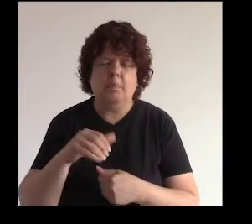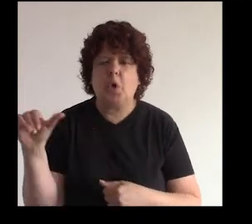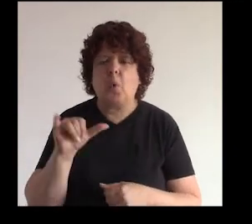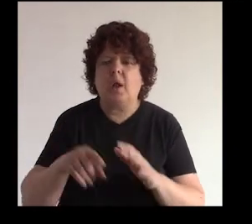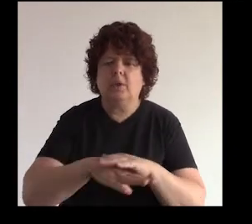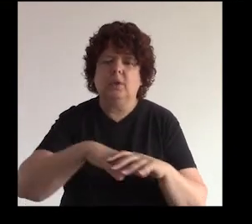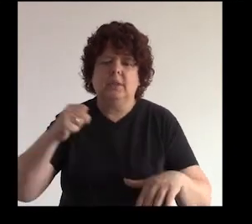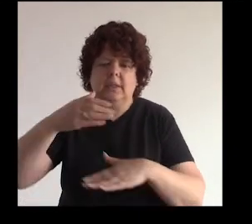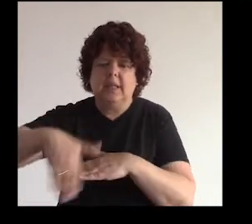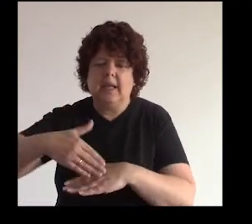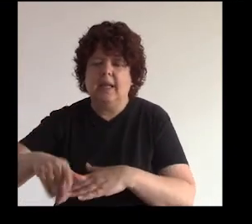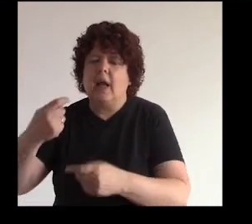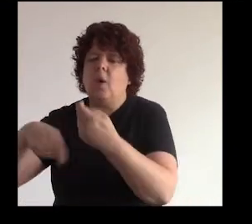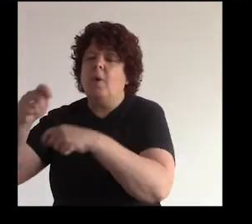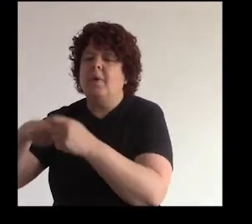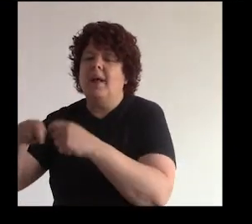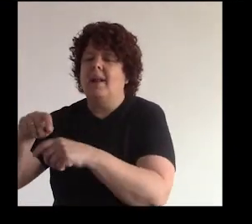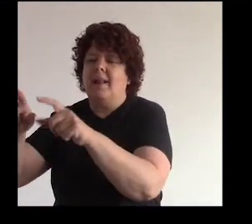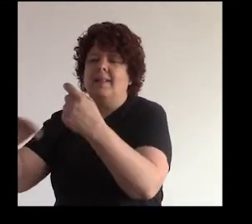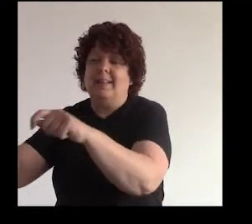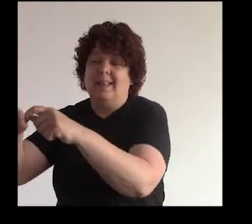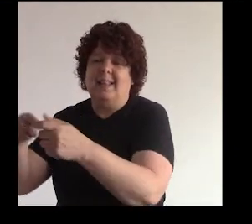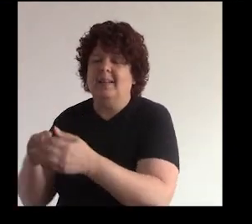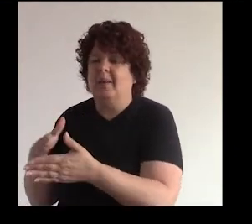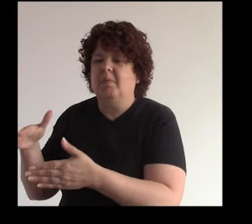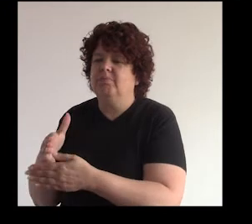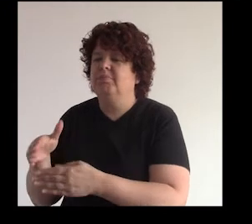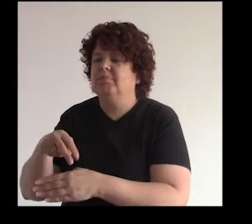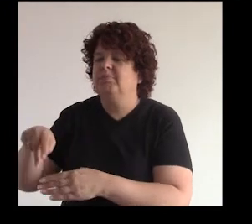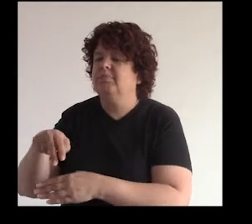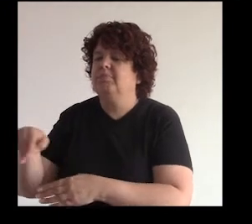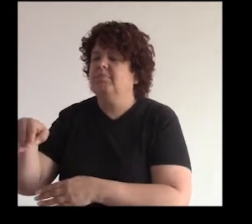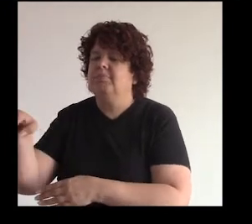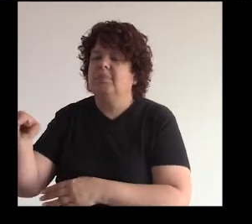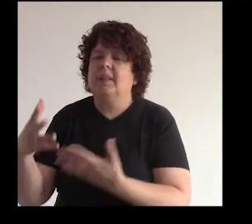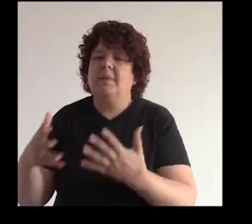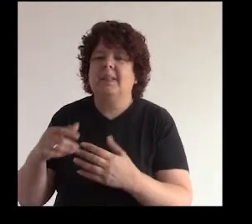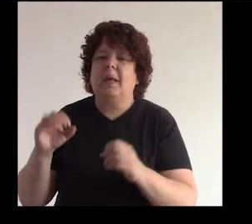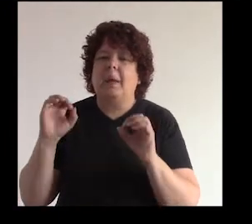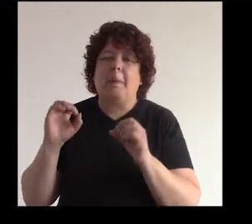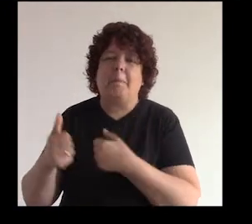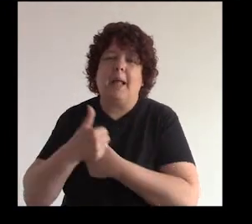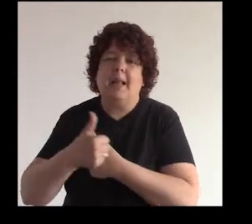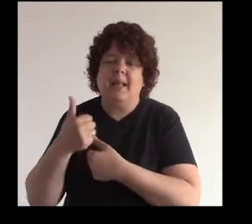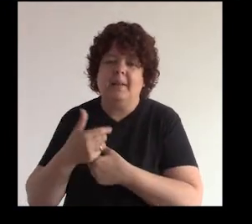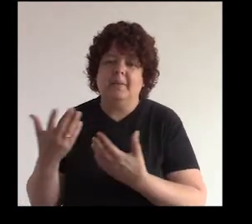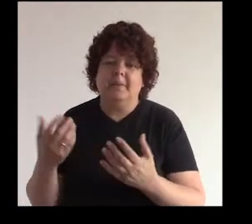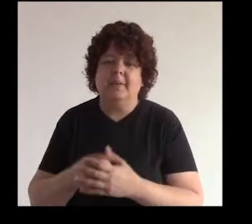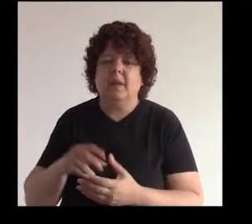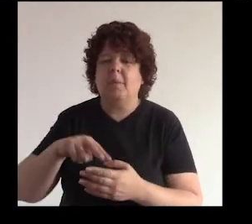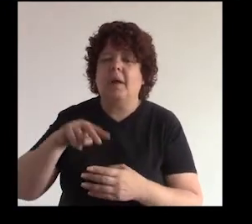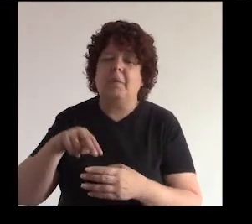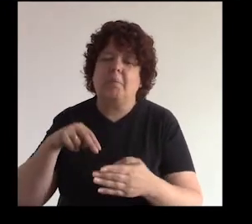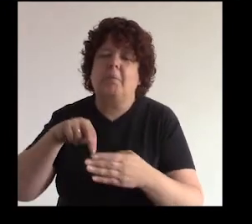sales a la calle a comprar a la bodega de repente no te expones en cierta forma que algo te pueda ocurrir desde algo